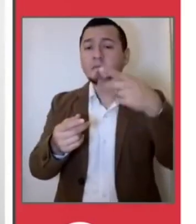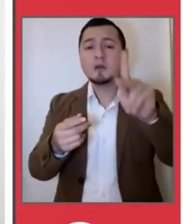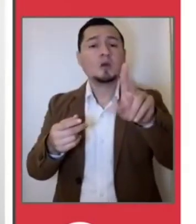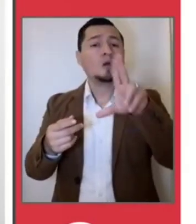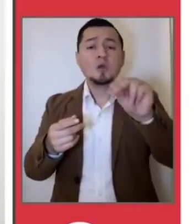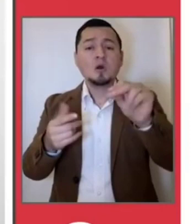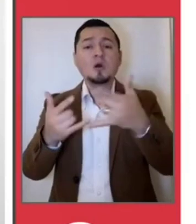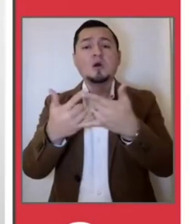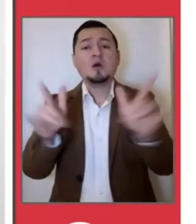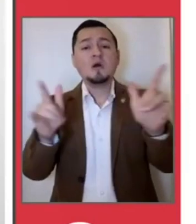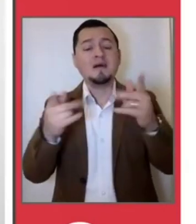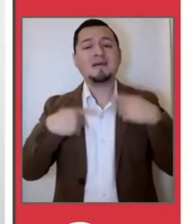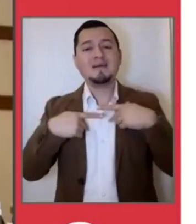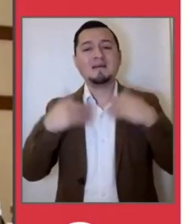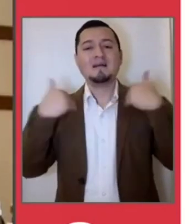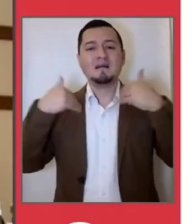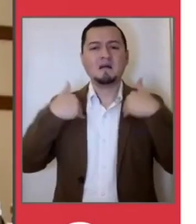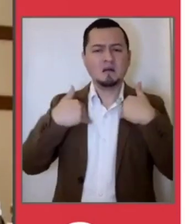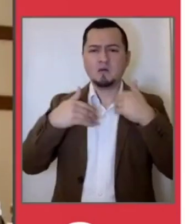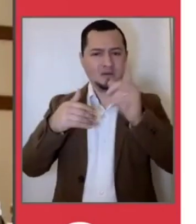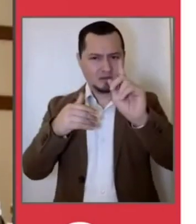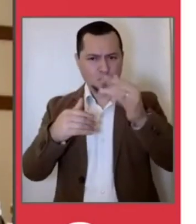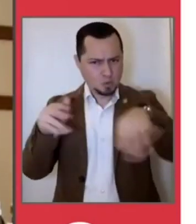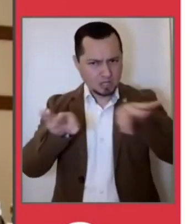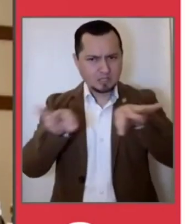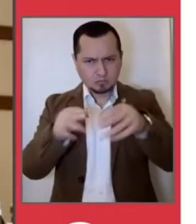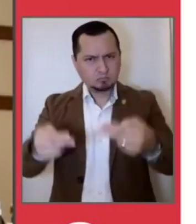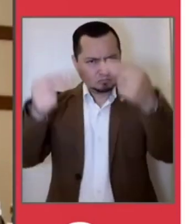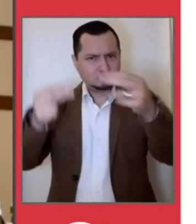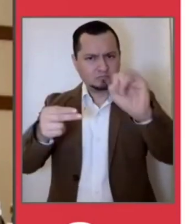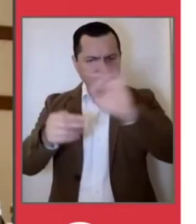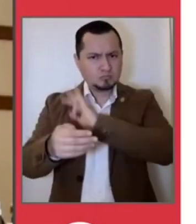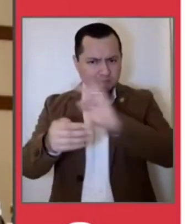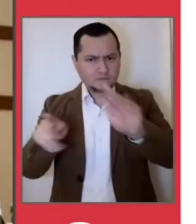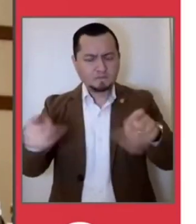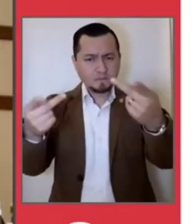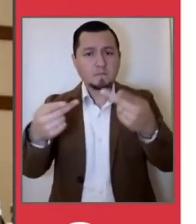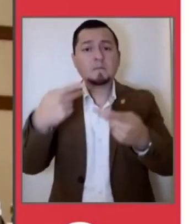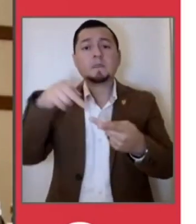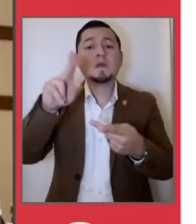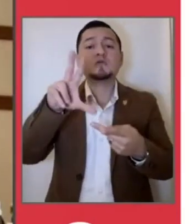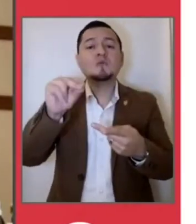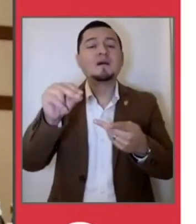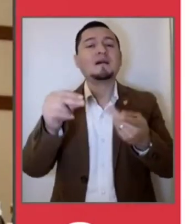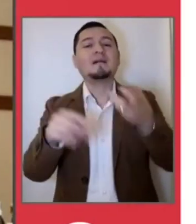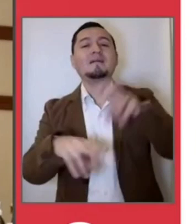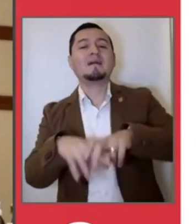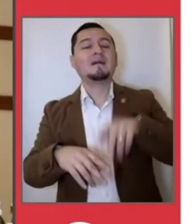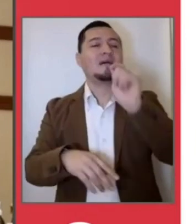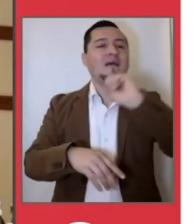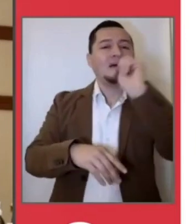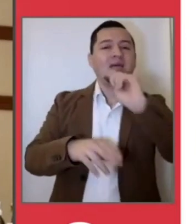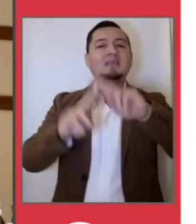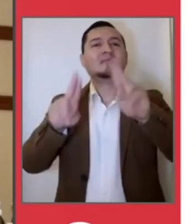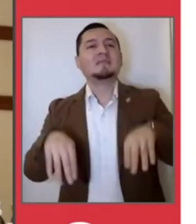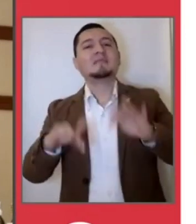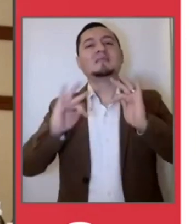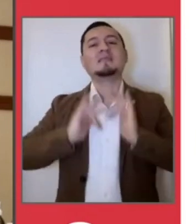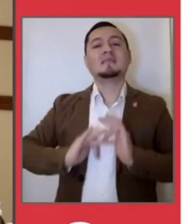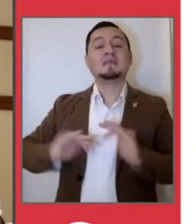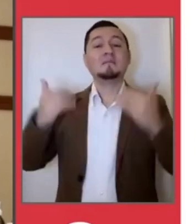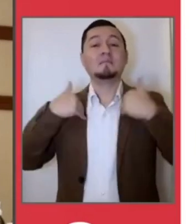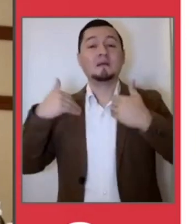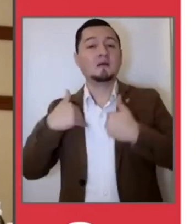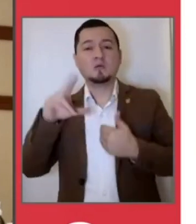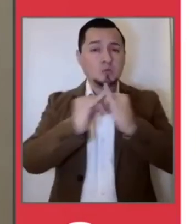a estar habilitadas áreas comunes, van a estar cerradas las áreas comunes. No se puede ir a las plazas a pasear